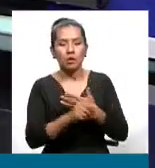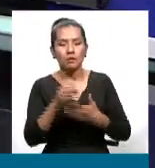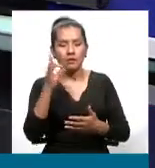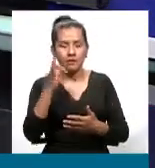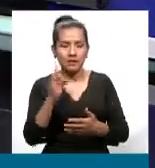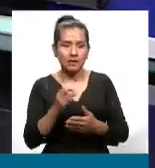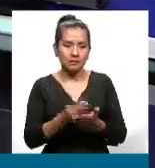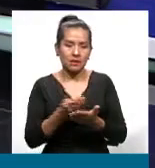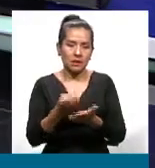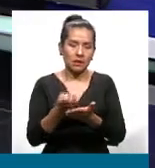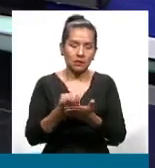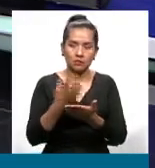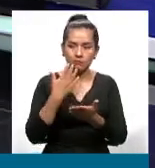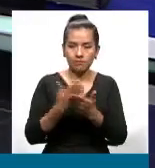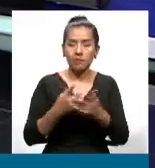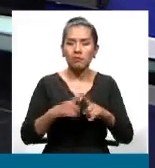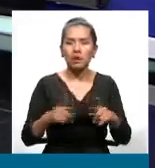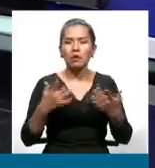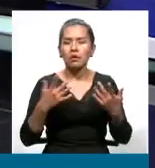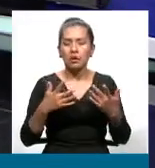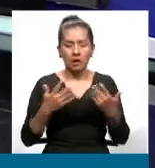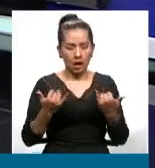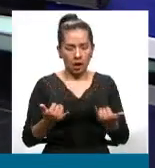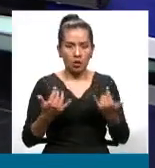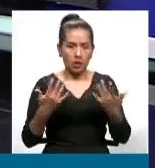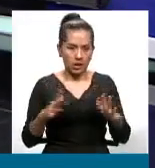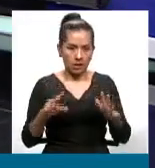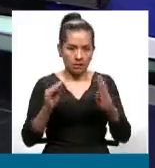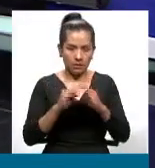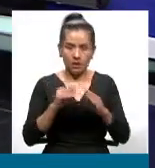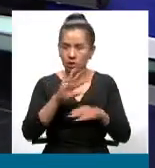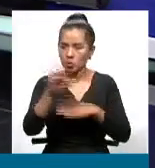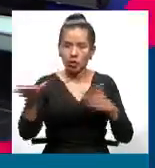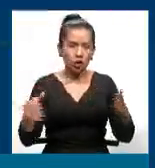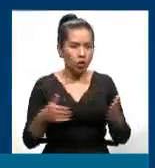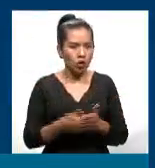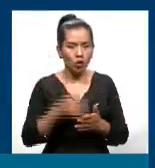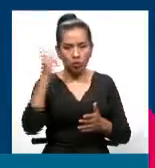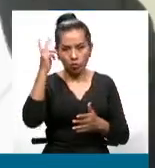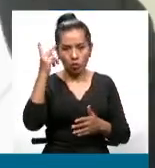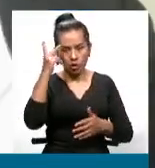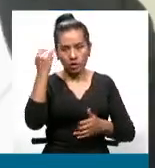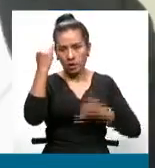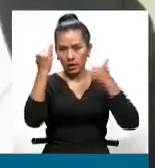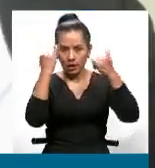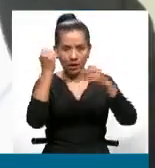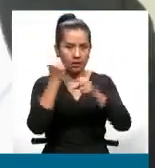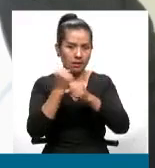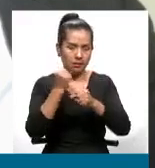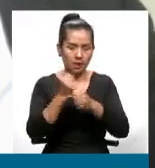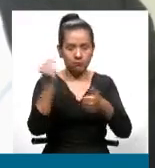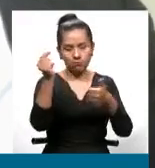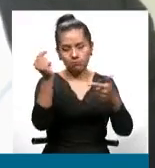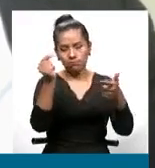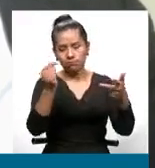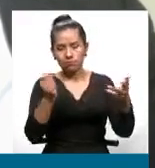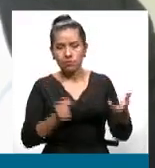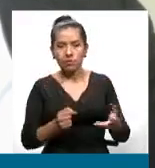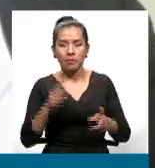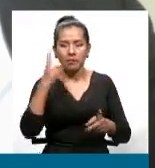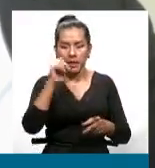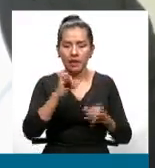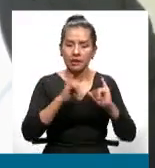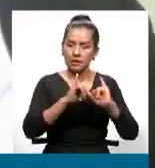Financiero. Pablo, ya para poder transportar todas estas políticas, todo lo que significa la